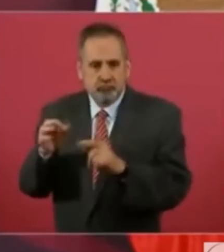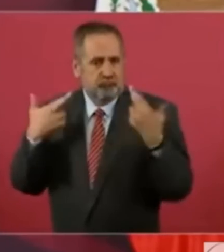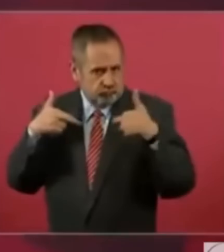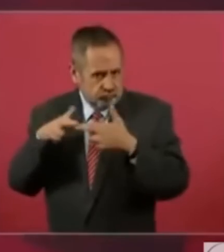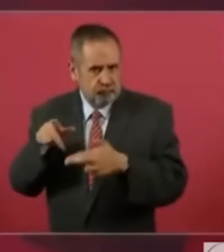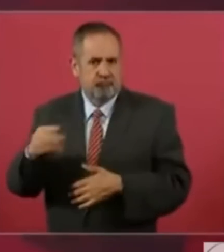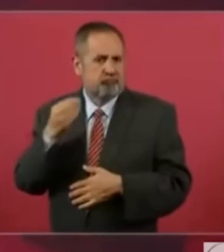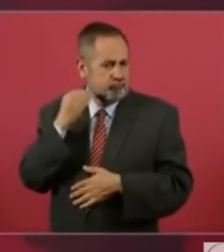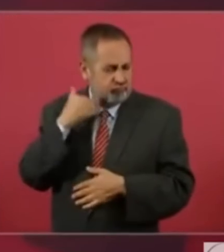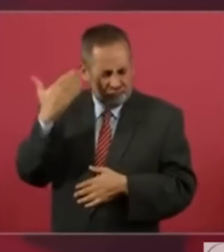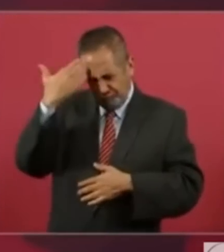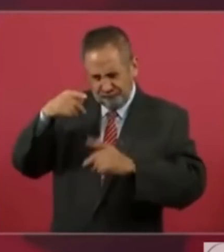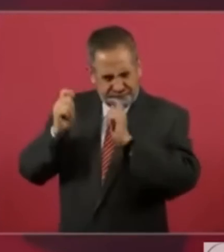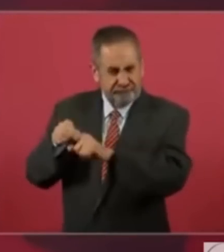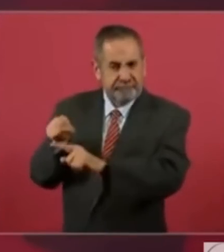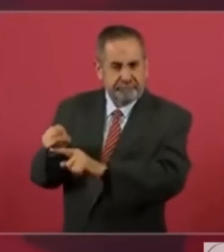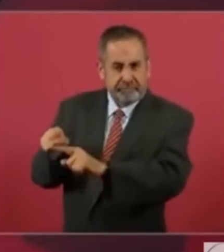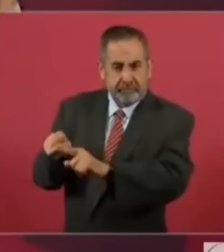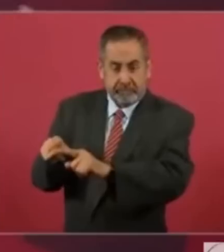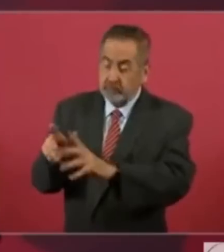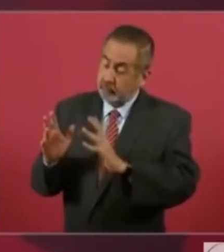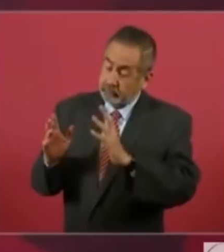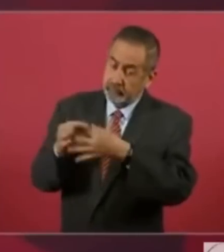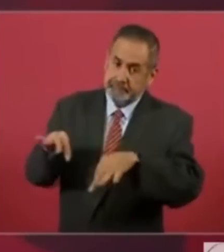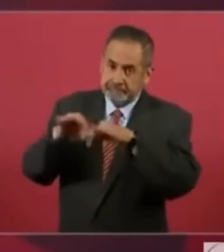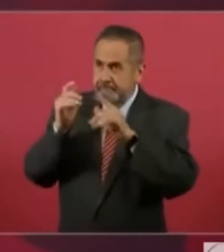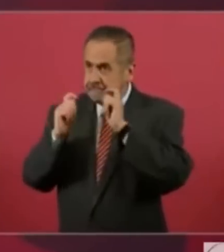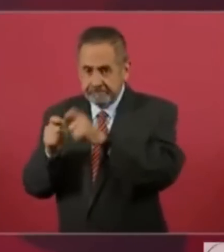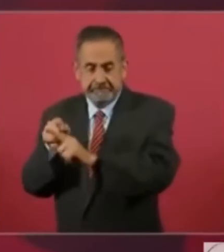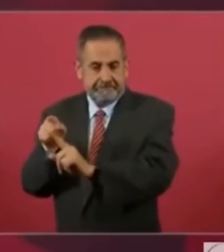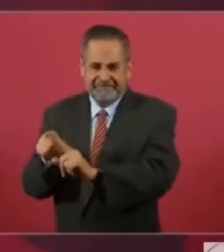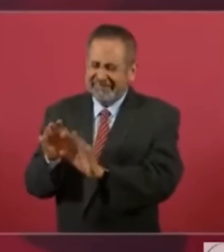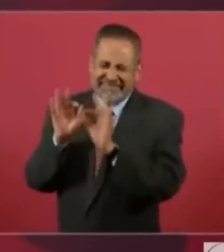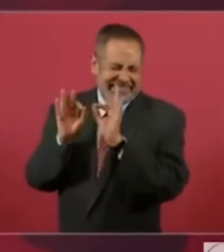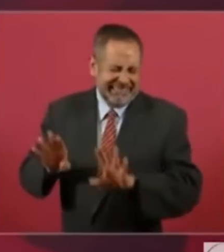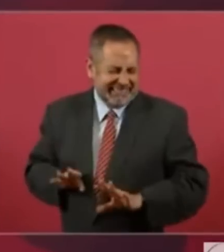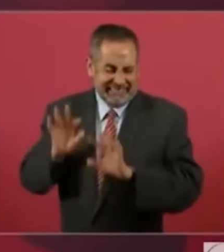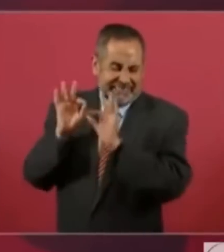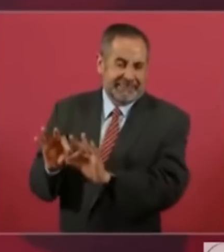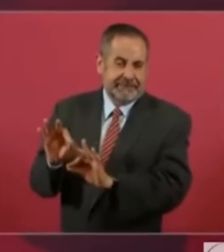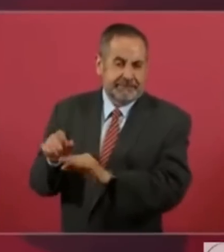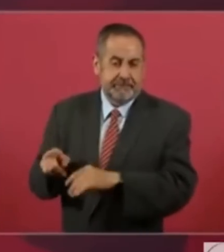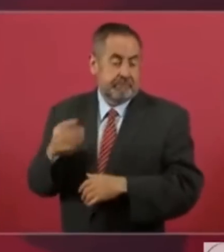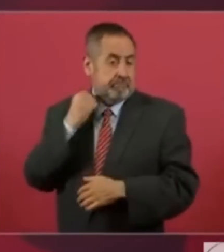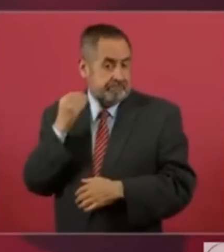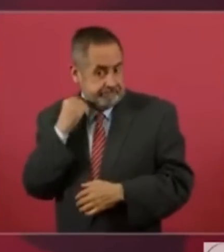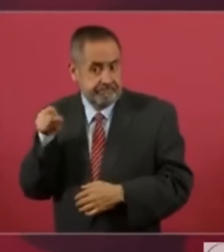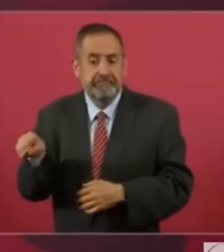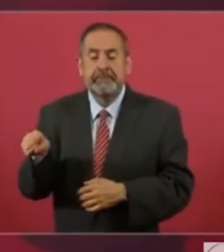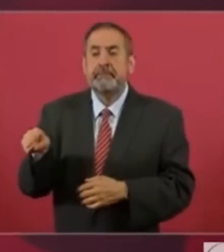abogado, también la profesión cuenta mucho, abogado,